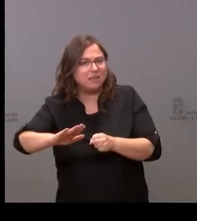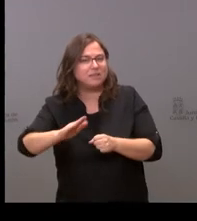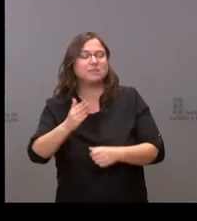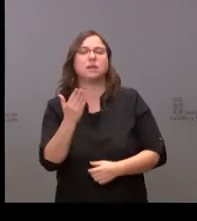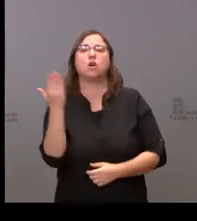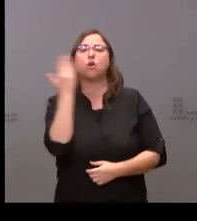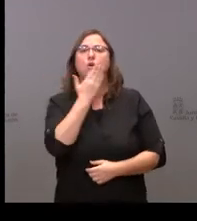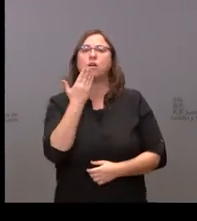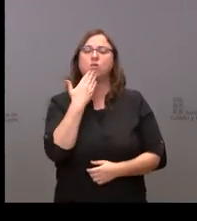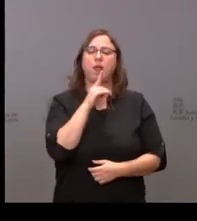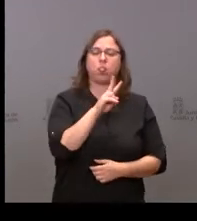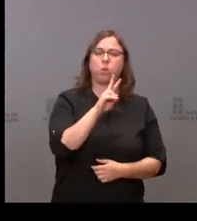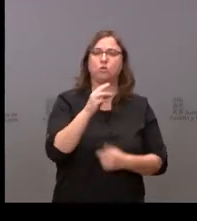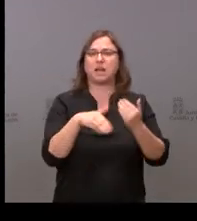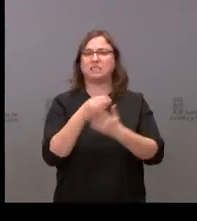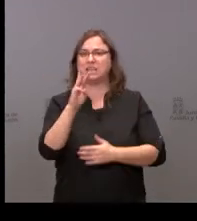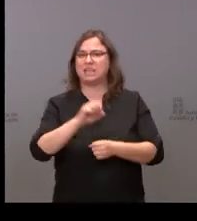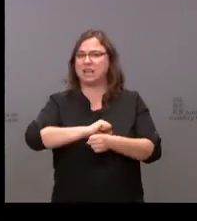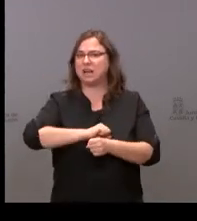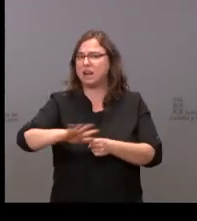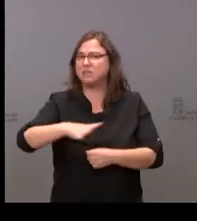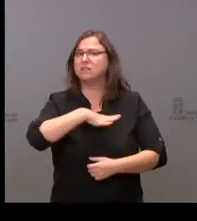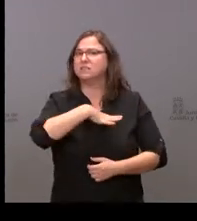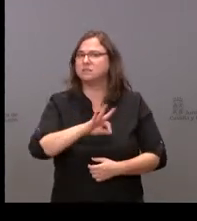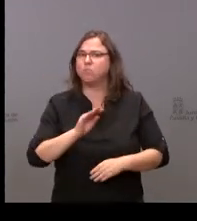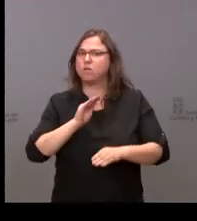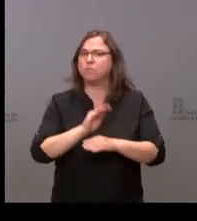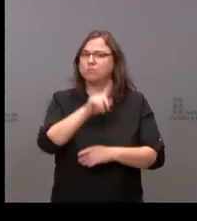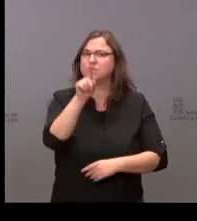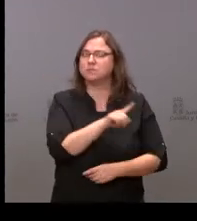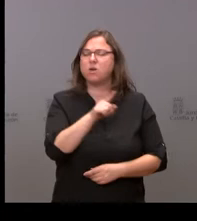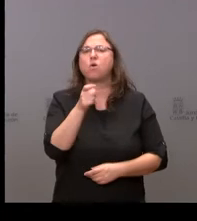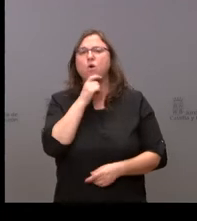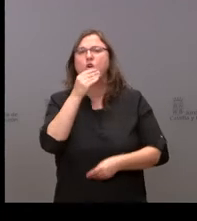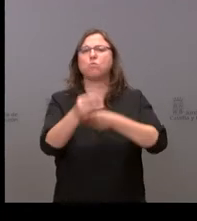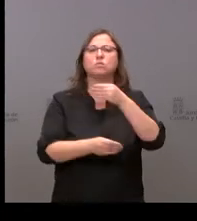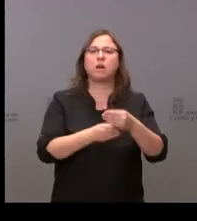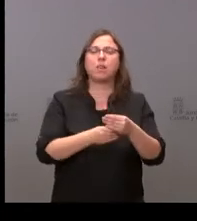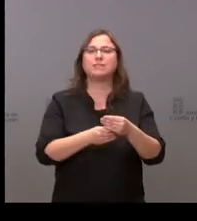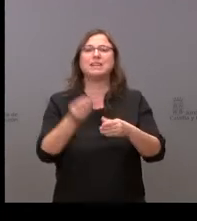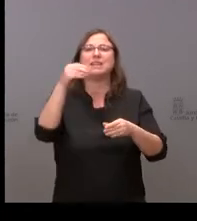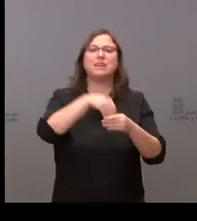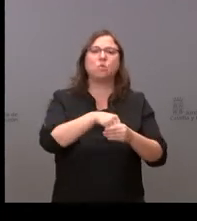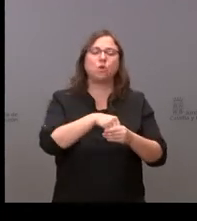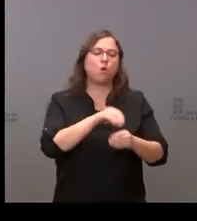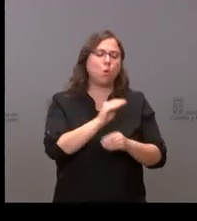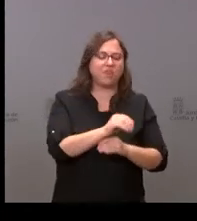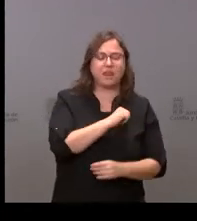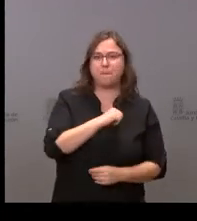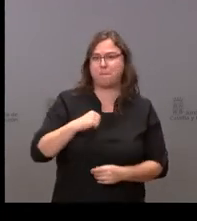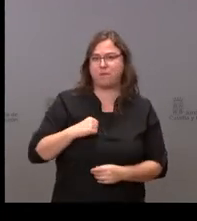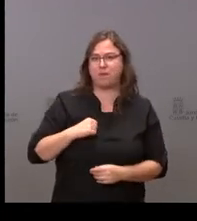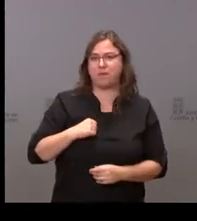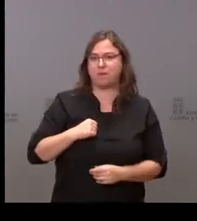los niños de dos a tres años y de qué forma se va a articular, si se va a tener en cuenta las guarderías privadas que ahora, si